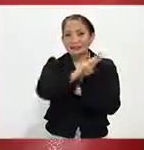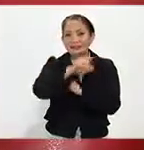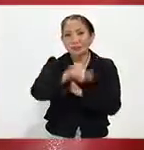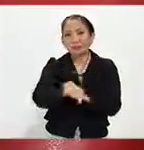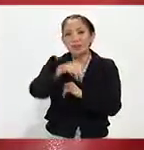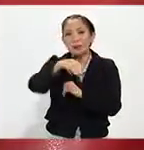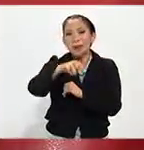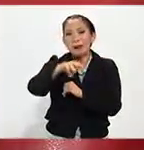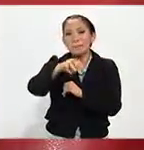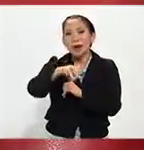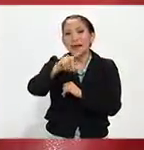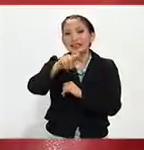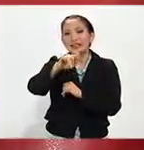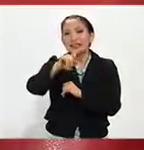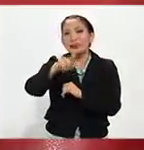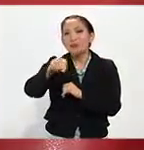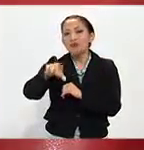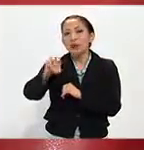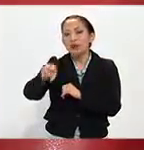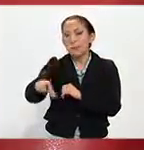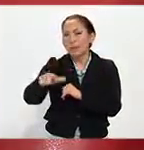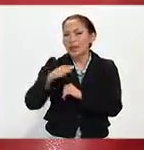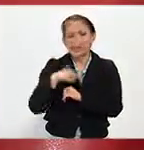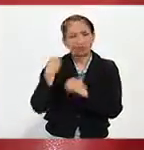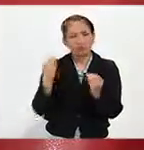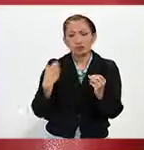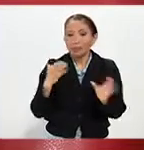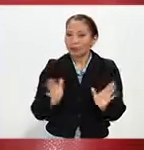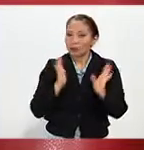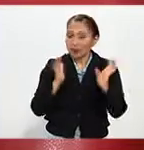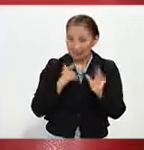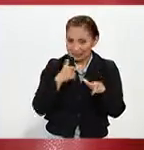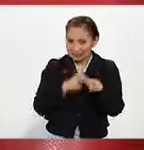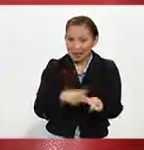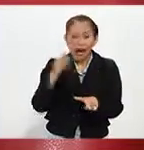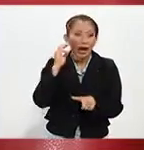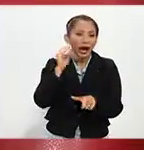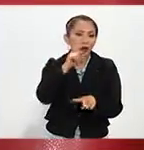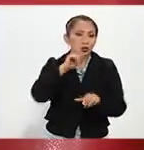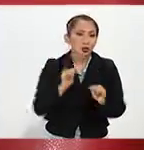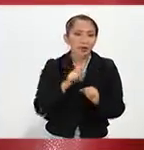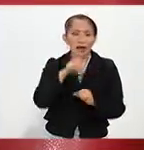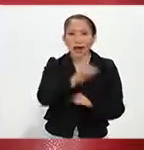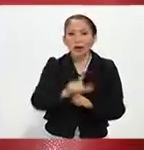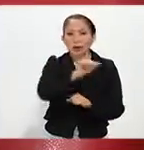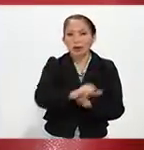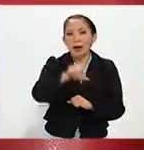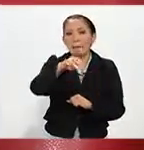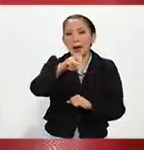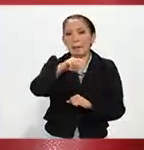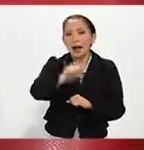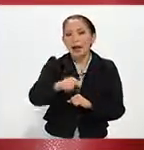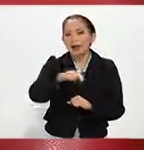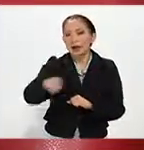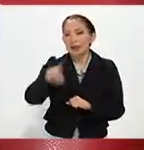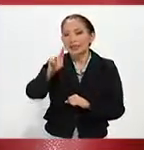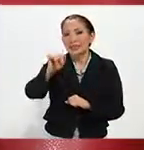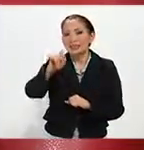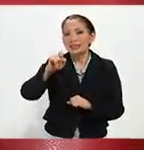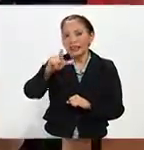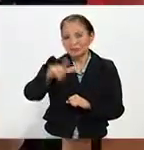.mamadigital.mx, que tenemos muchas sorpresas. Síganos en Twitter, arroba mamá guión bajo digital.